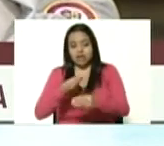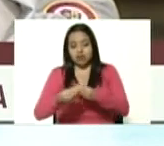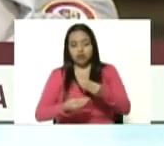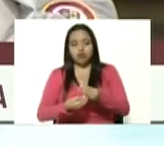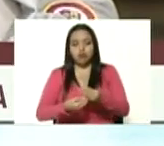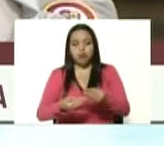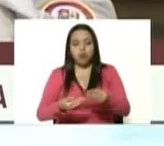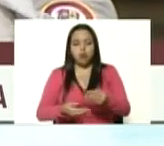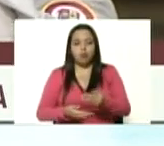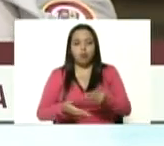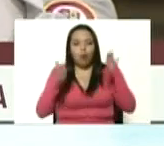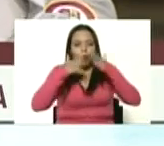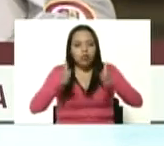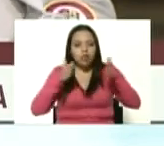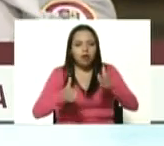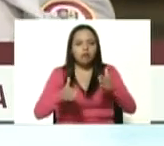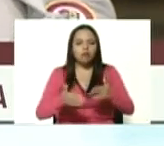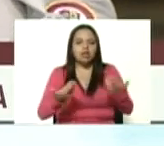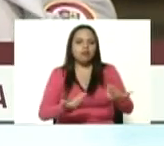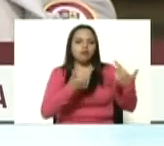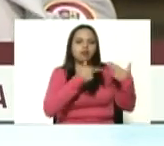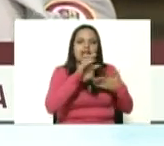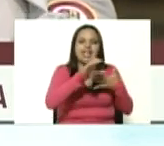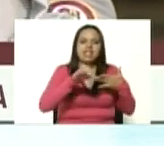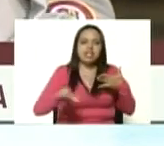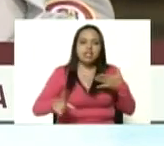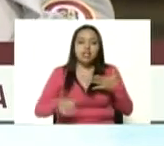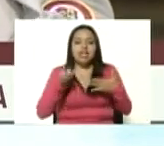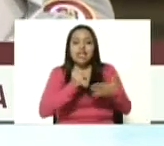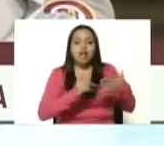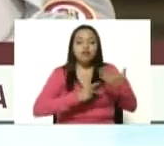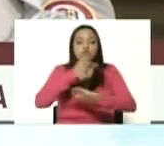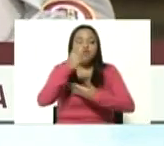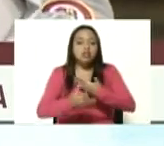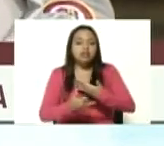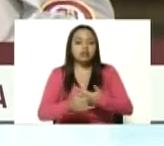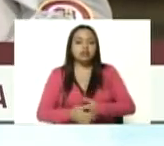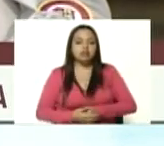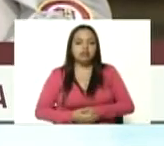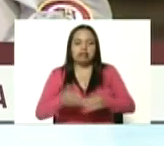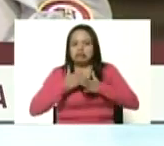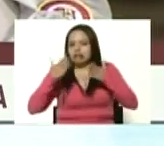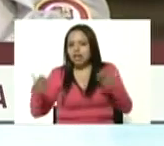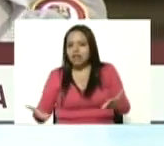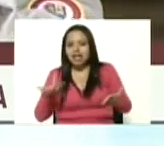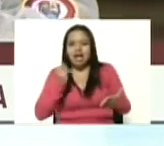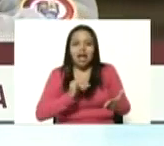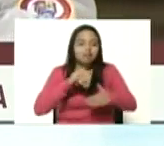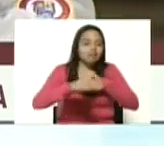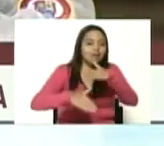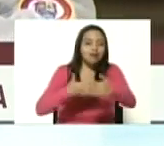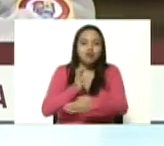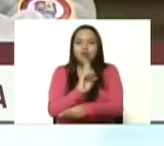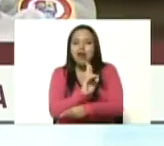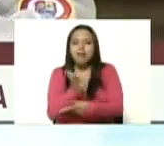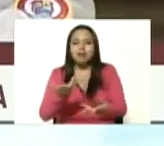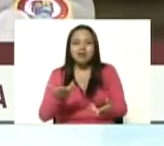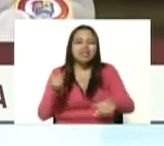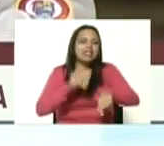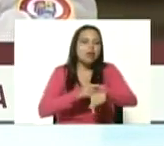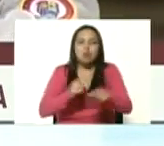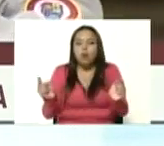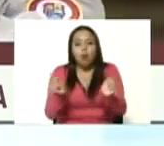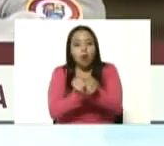y ha salido un tremendo proyecto o sea vamos por buen paso y además en tiempo récord mi comandante cumpliendo las órdenes que usted nos